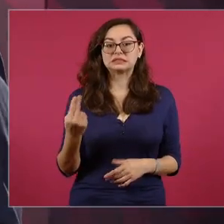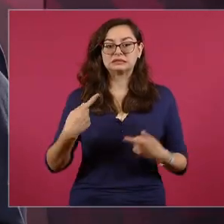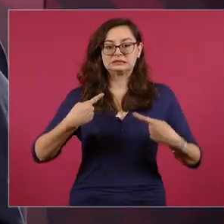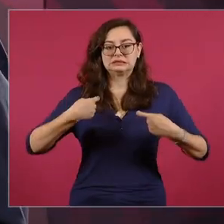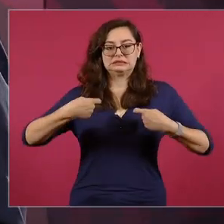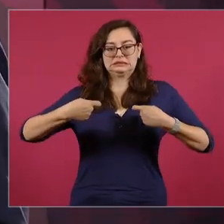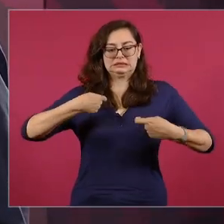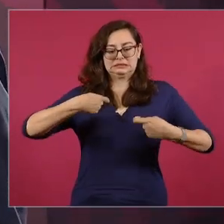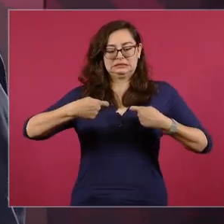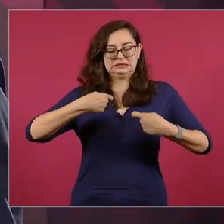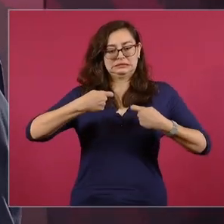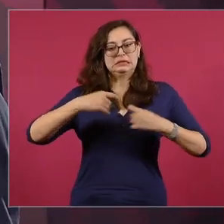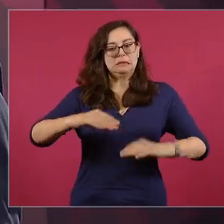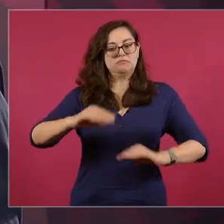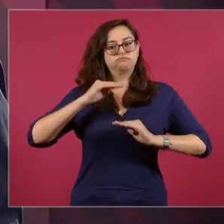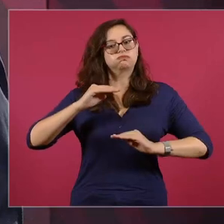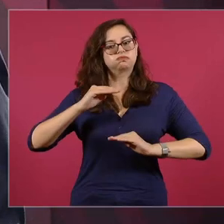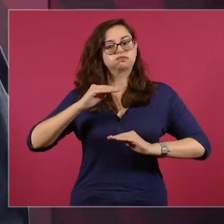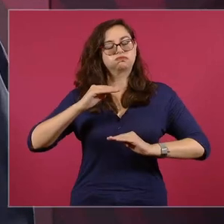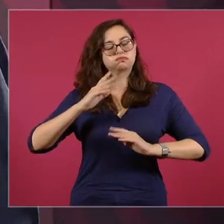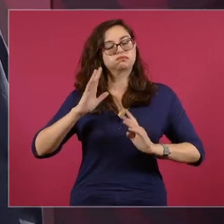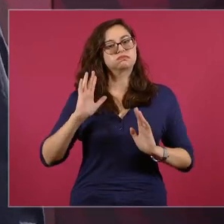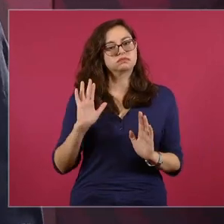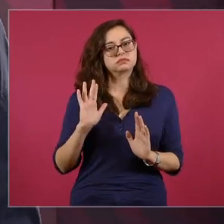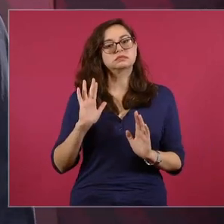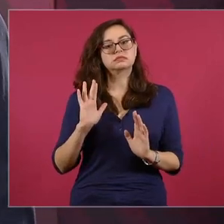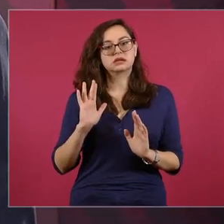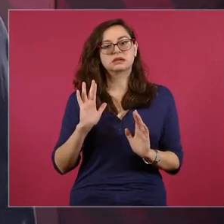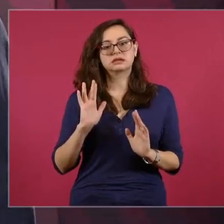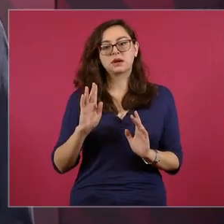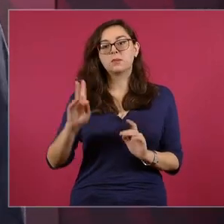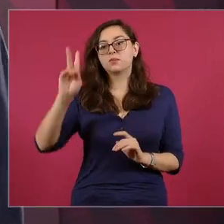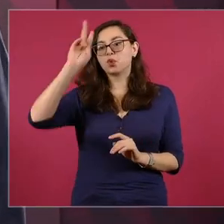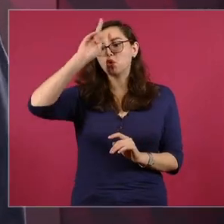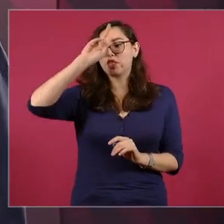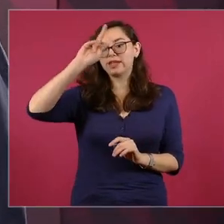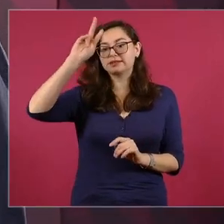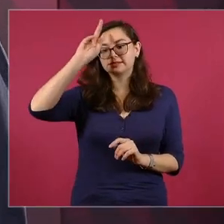autolimitarse, es prudencia,